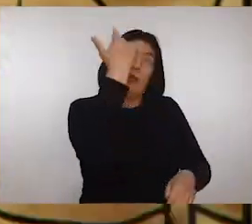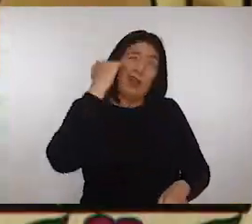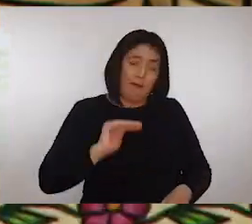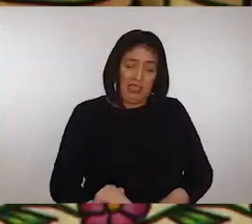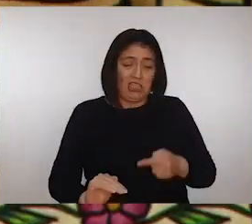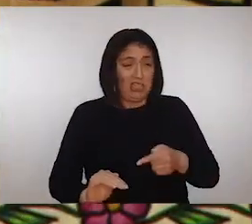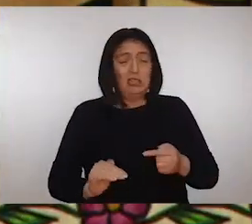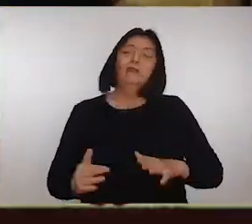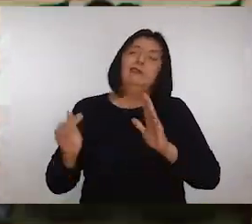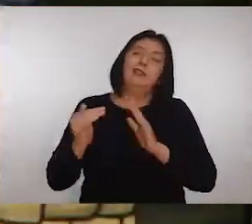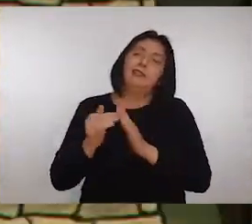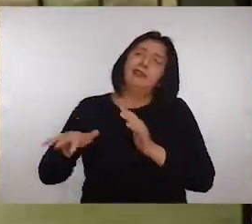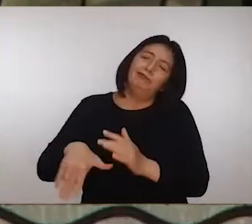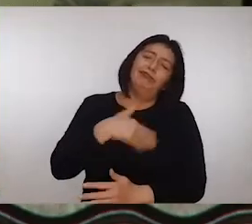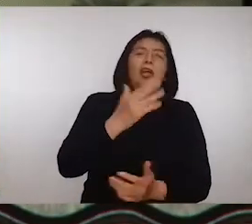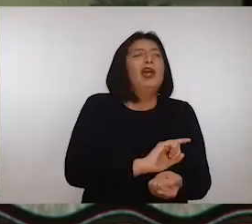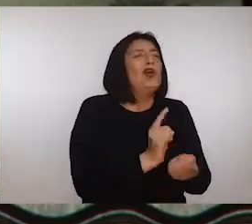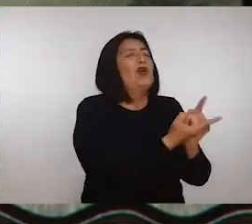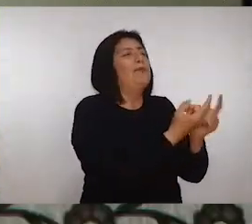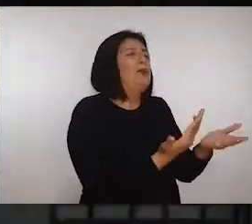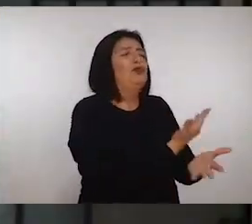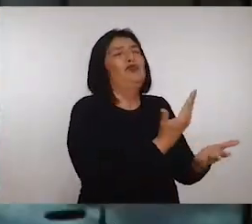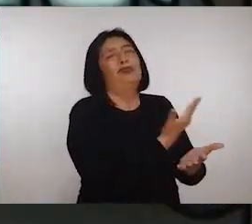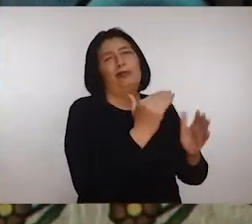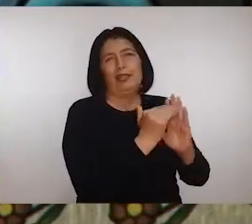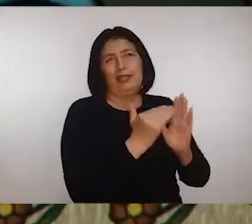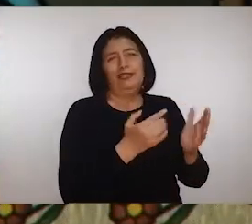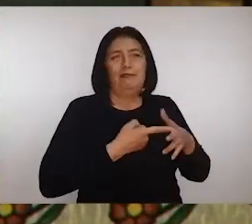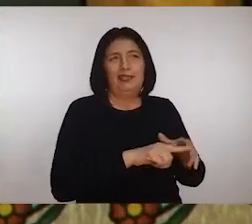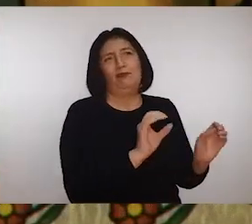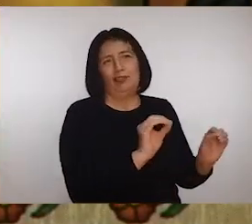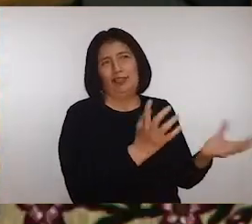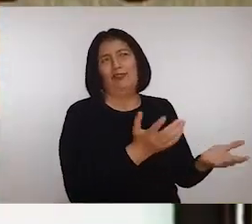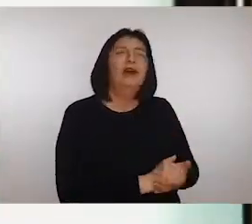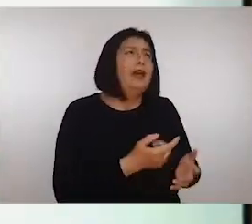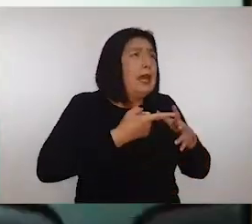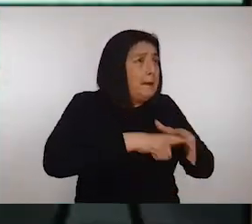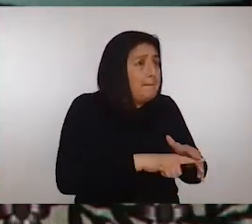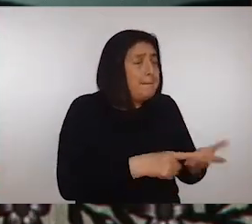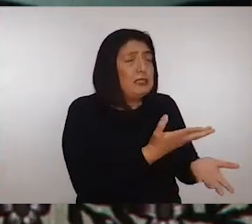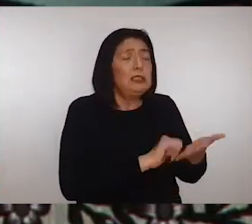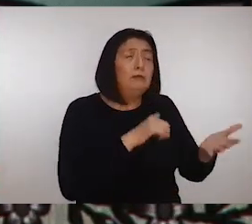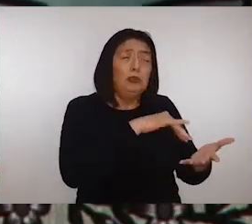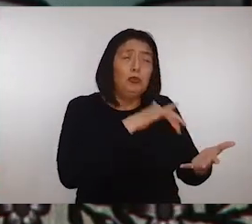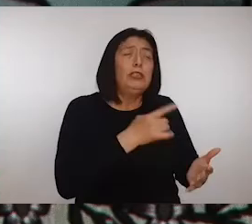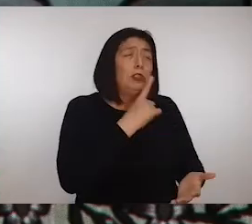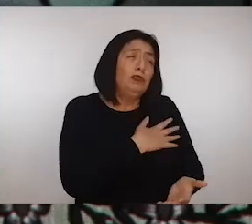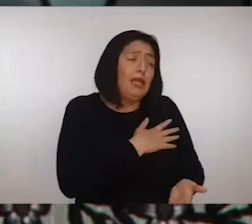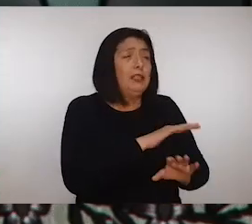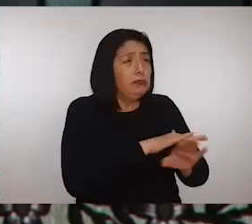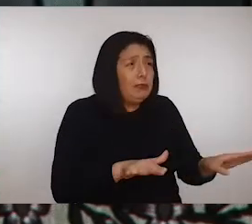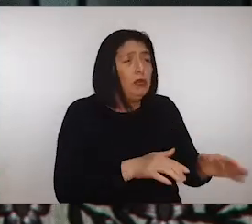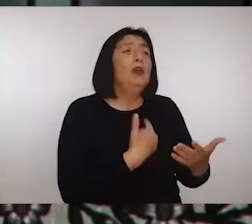Cuando era pequeñita, dejamos nuestro hogar y empezamos uno nuevo desde cero. Terminó su secundaria y cuando